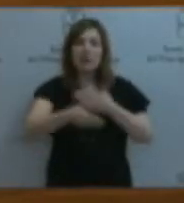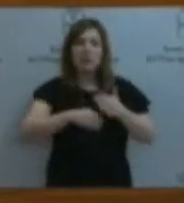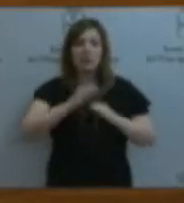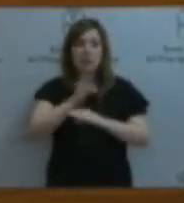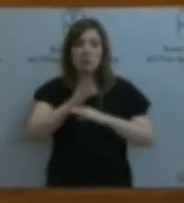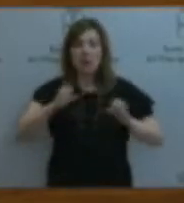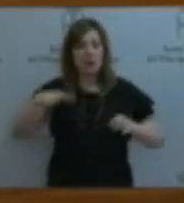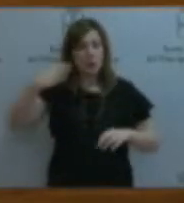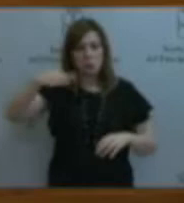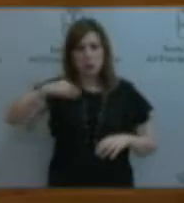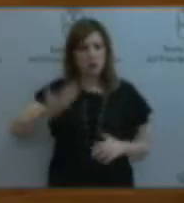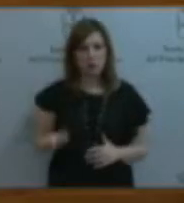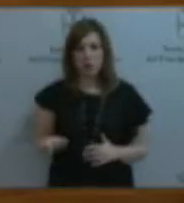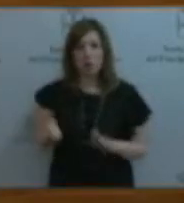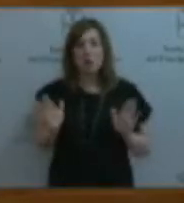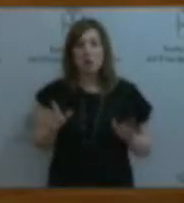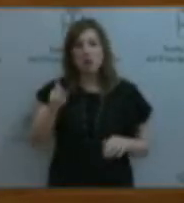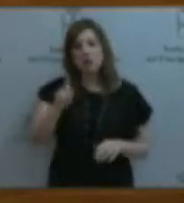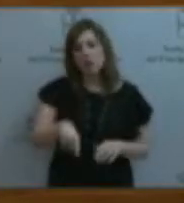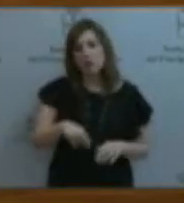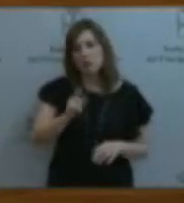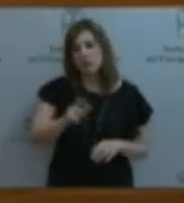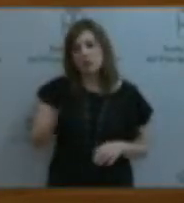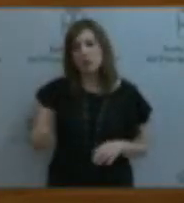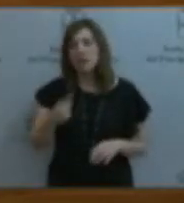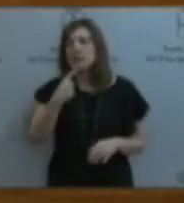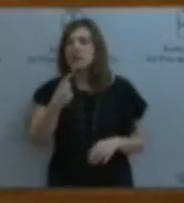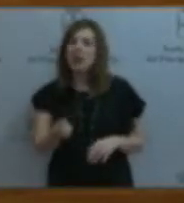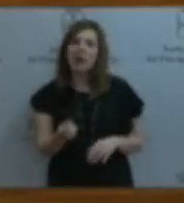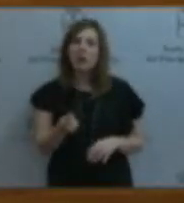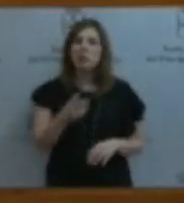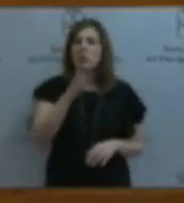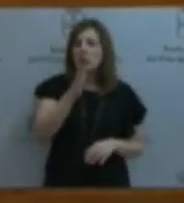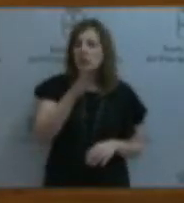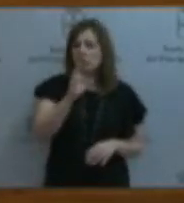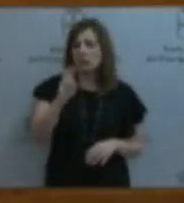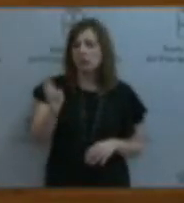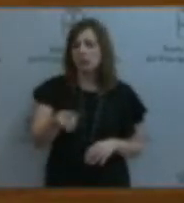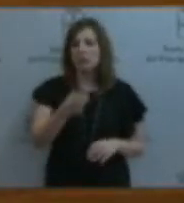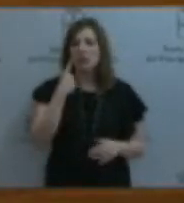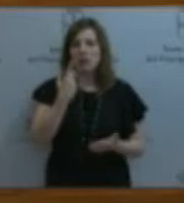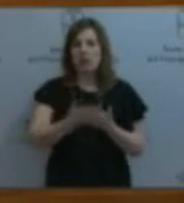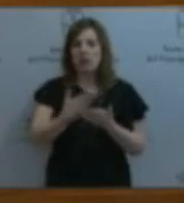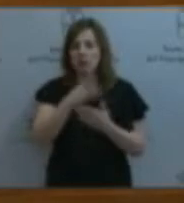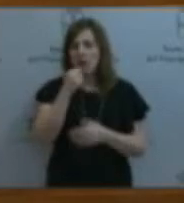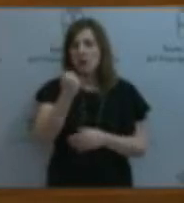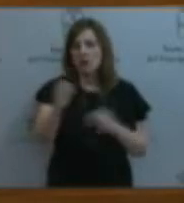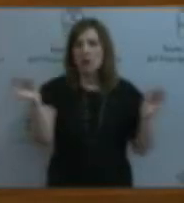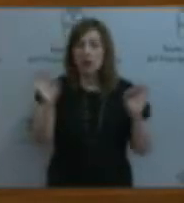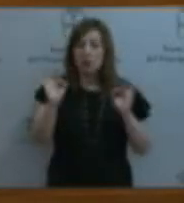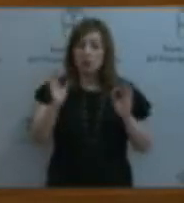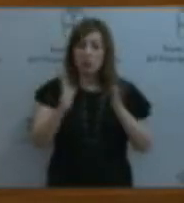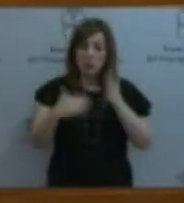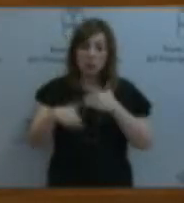A pesar de ello, nos faltó quienes alegaron complejas razones para no apoyarlo. En aquel momento les